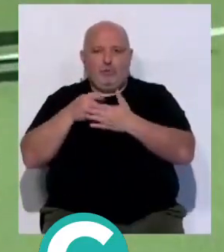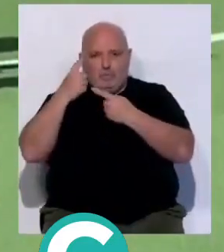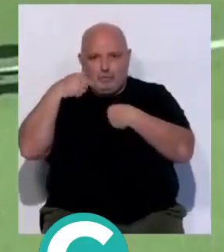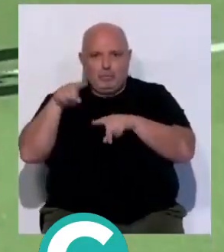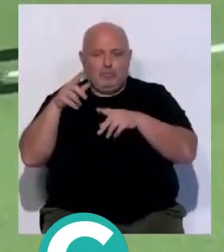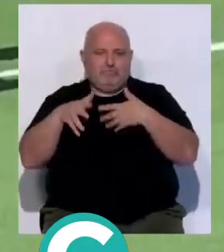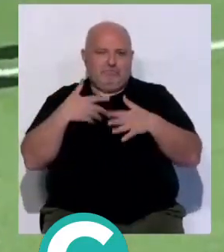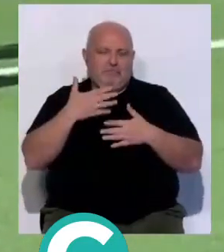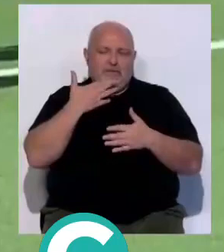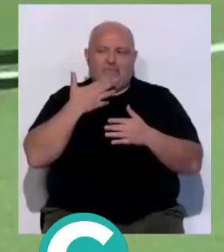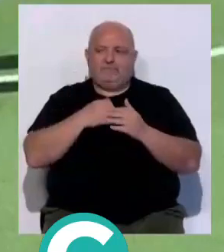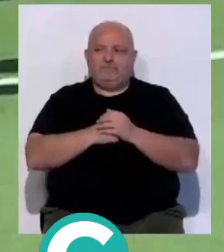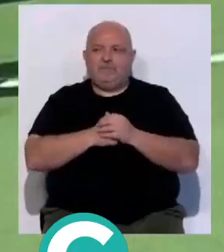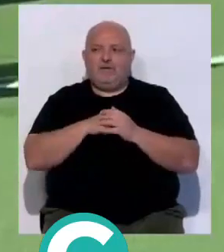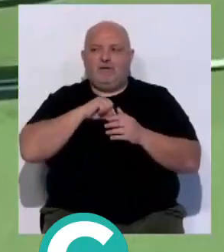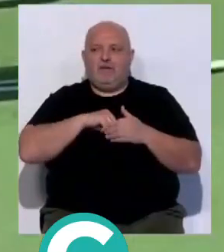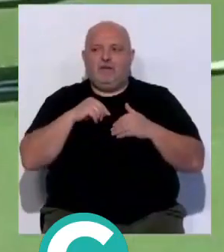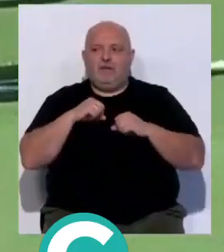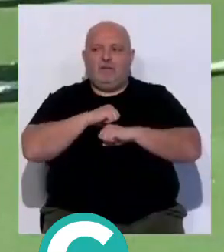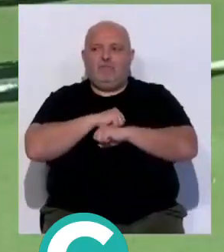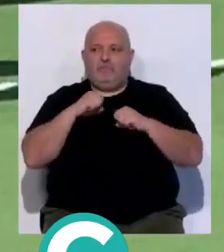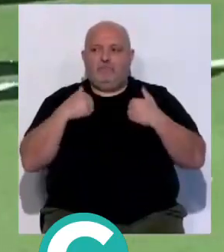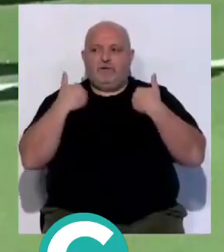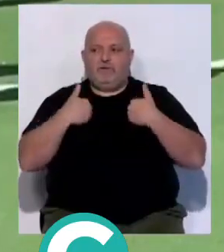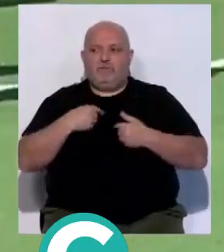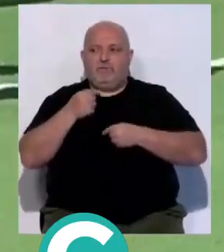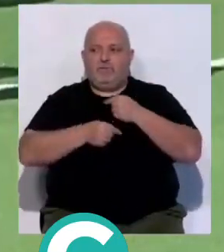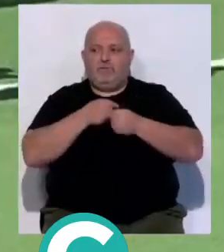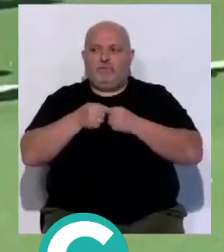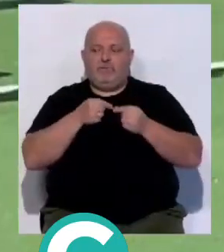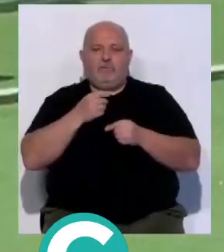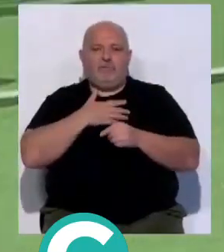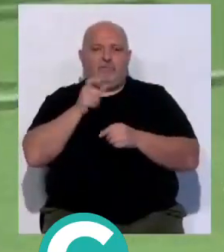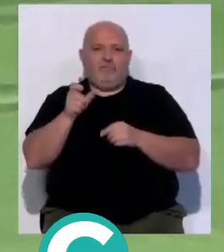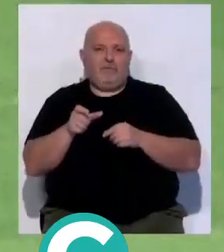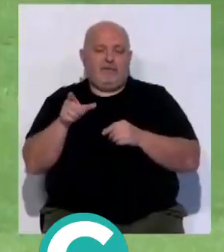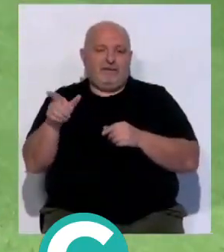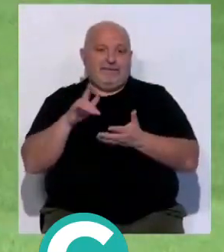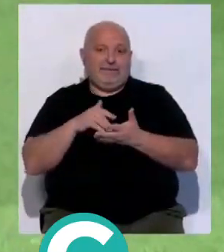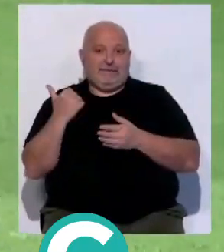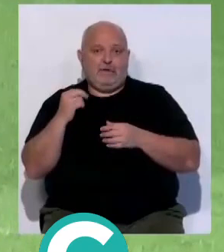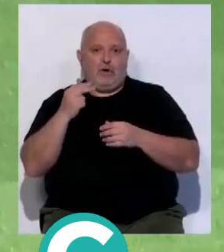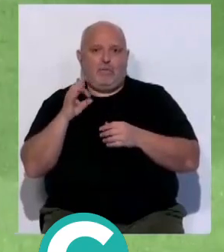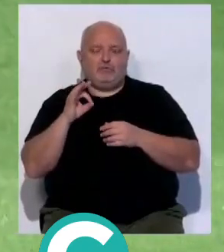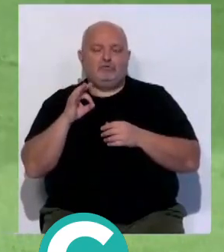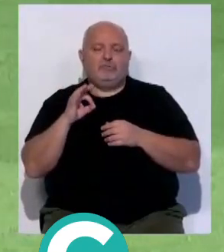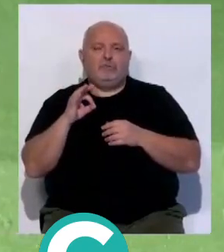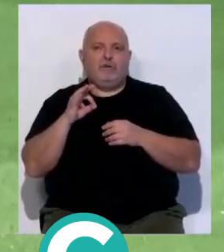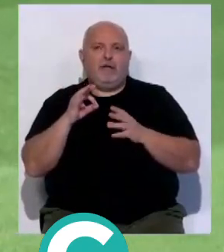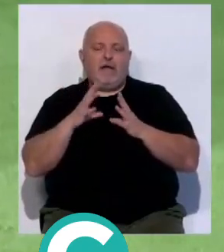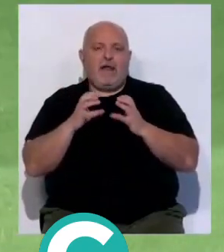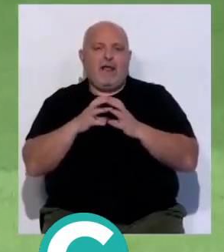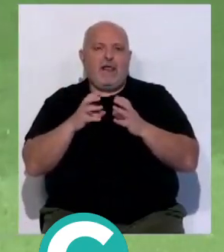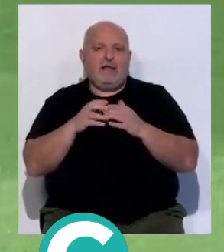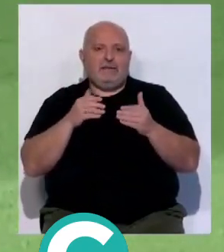Es un crecimiento personal el que va a tener el futbolista uruguayo, que estará contando los días